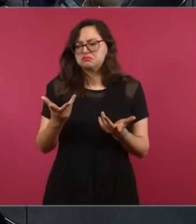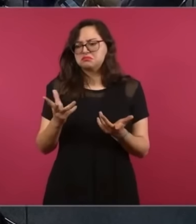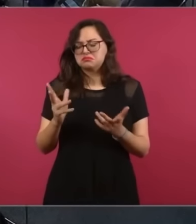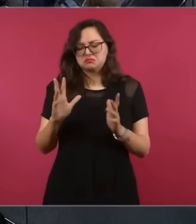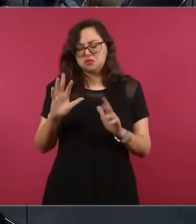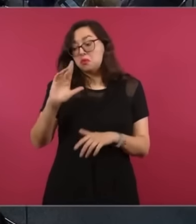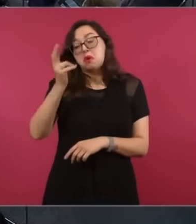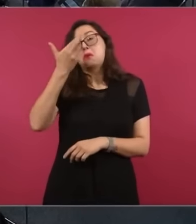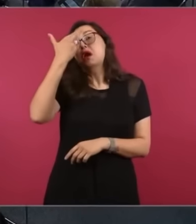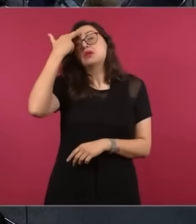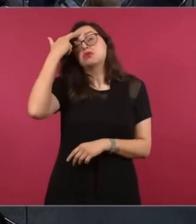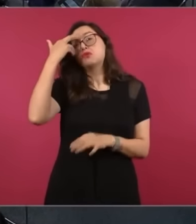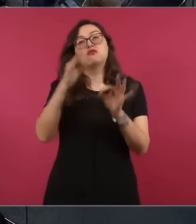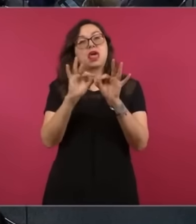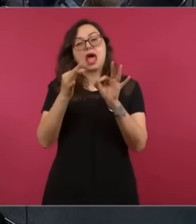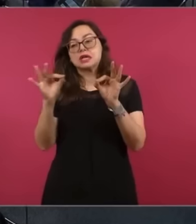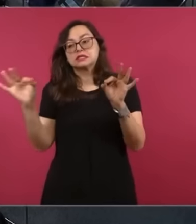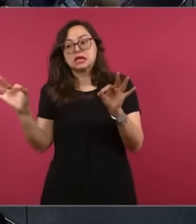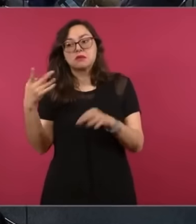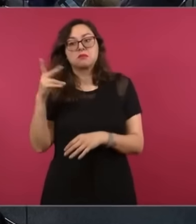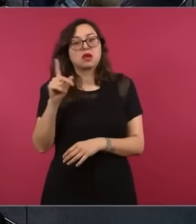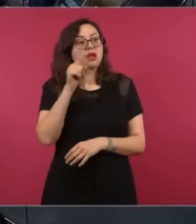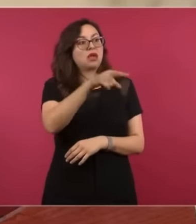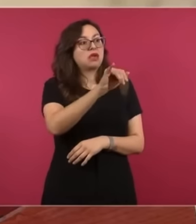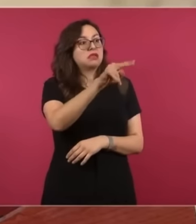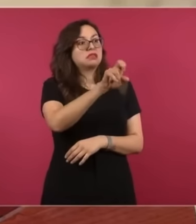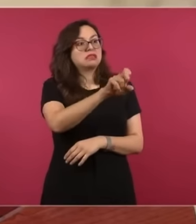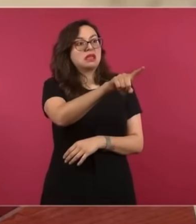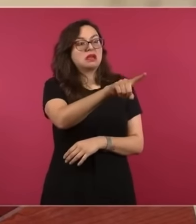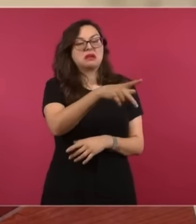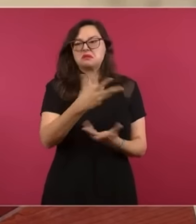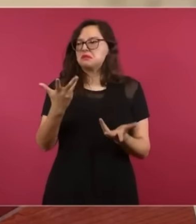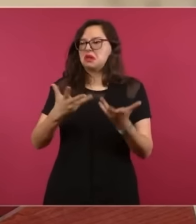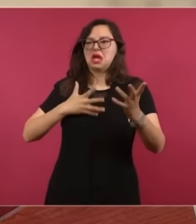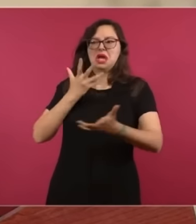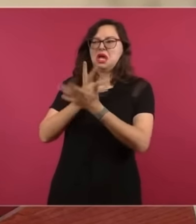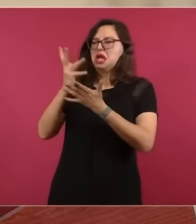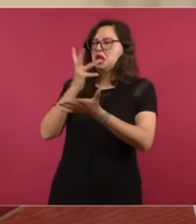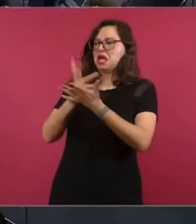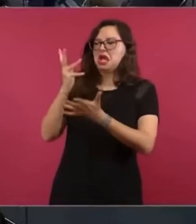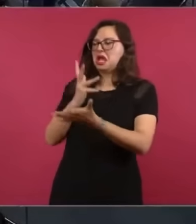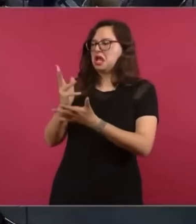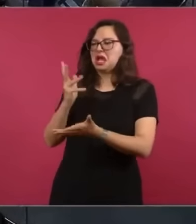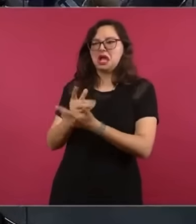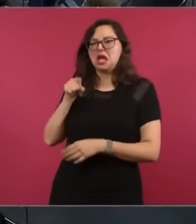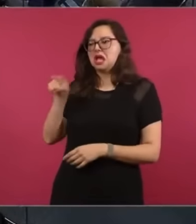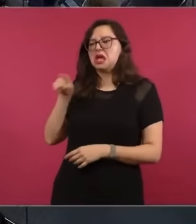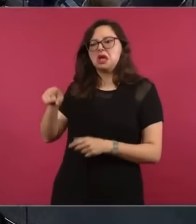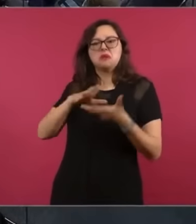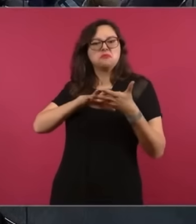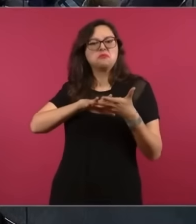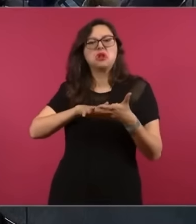señora… Zavala. ¿Eh? La consejera Claudia Zavala. Sí, pero ¿qué fue el tema? Violencia política de género. Violencia política de Las